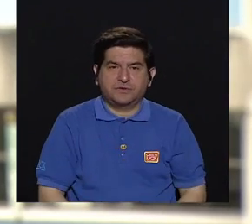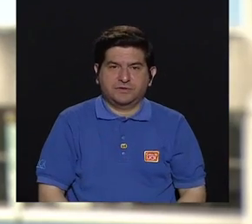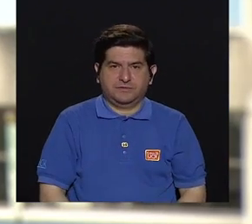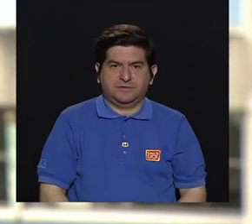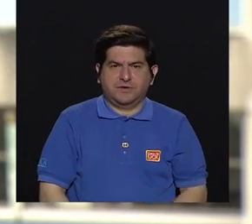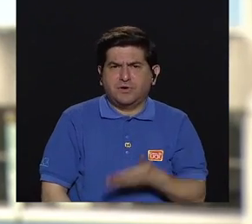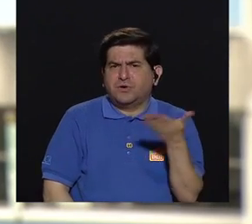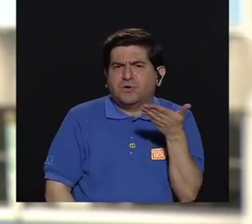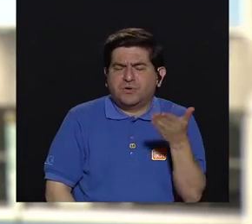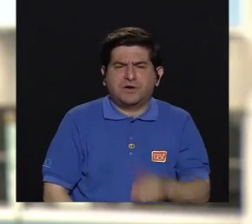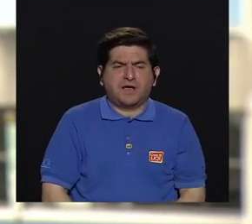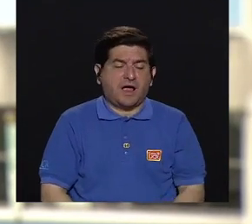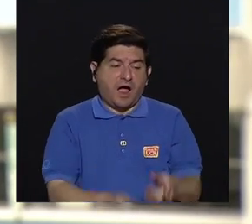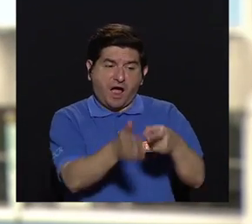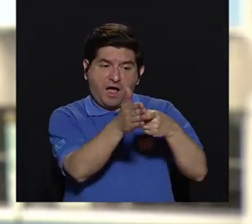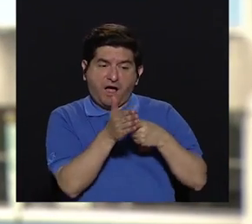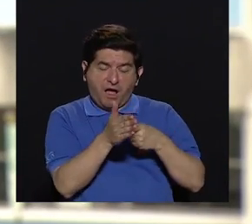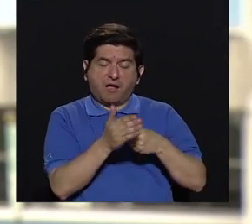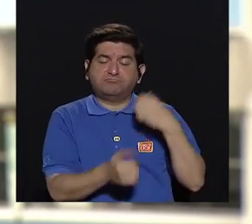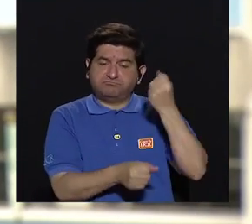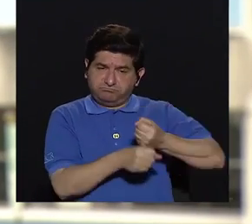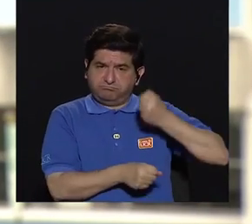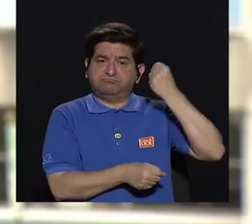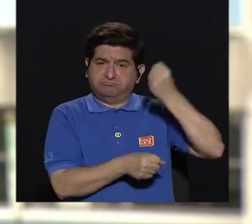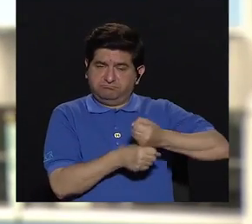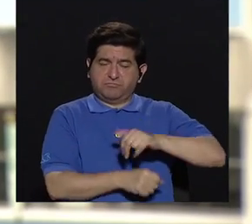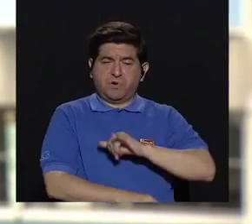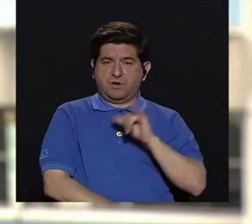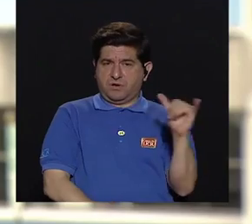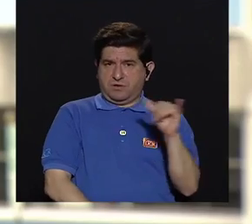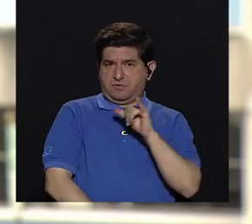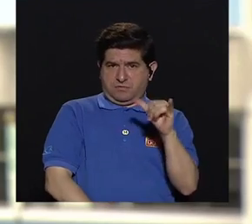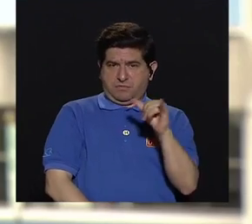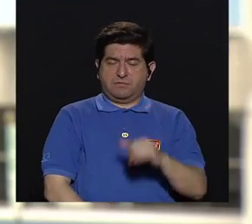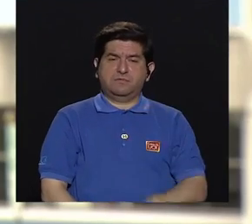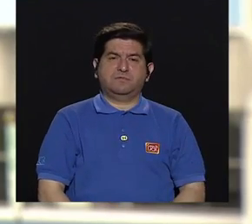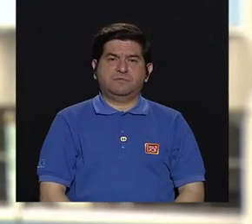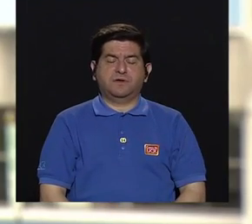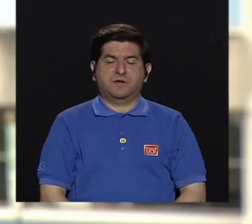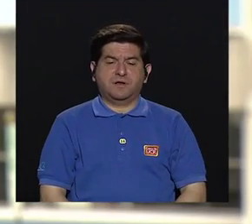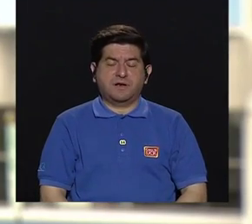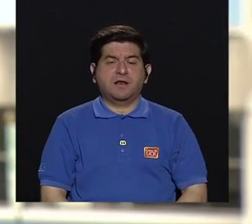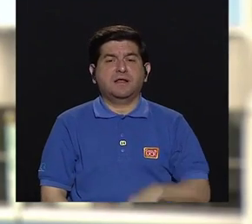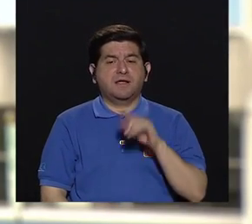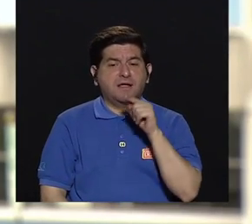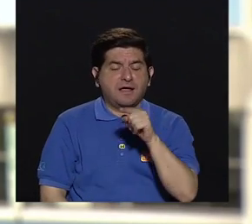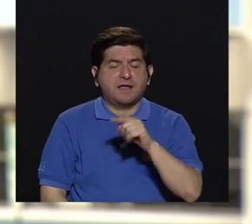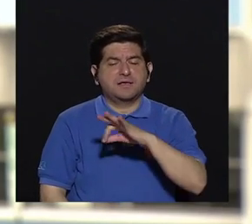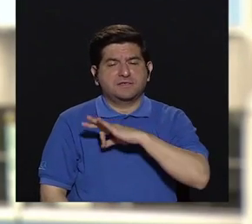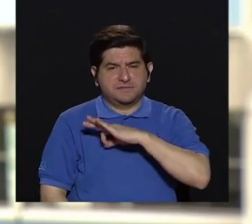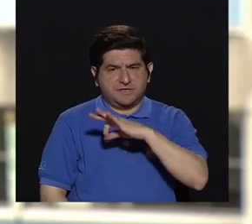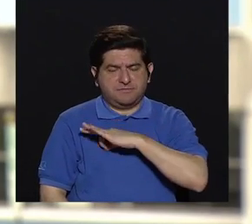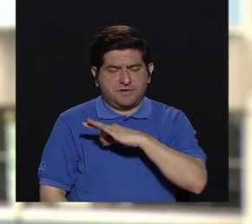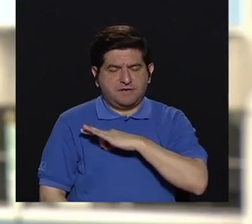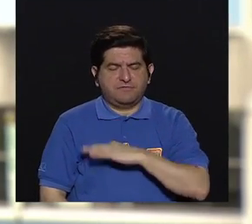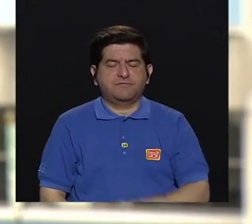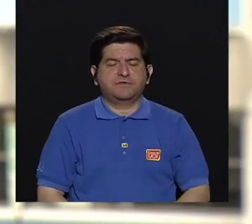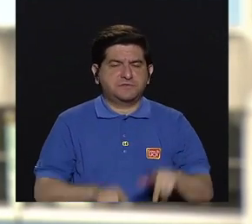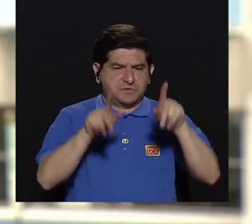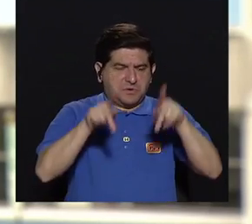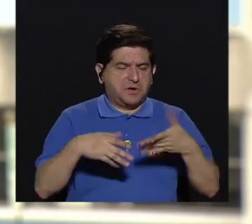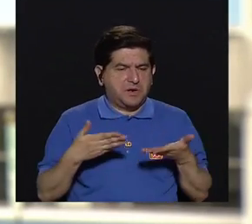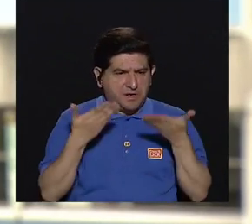los requerimientos laborales y también poder tener ese bienestar